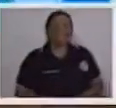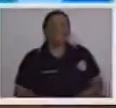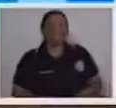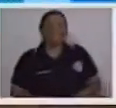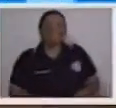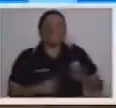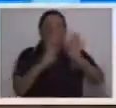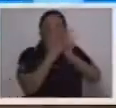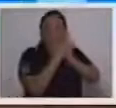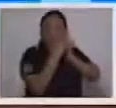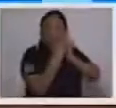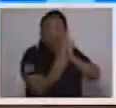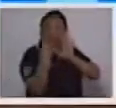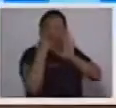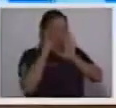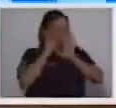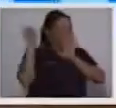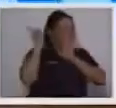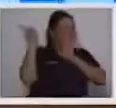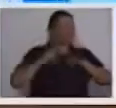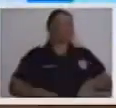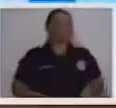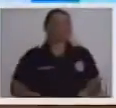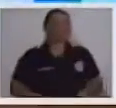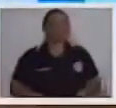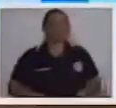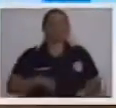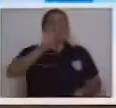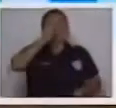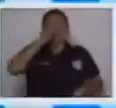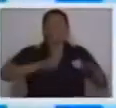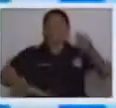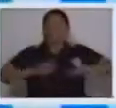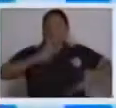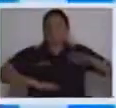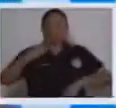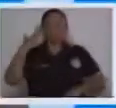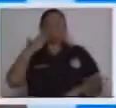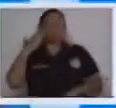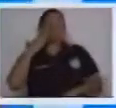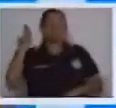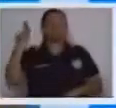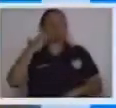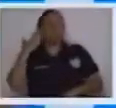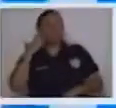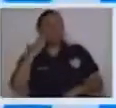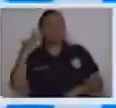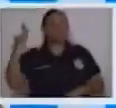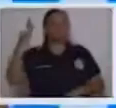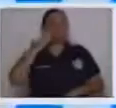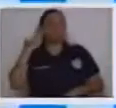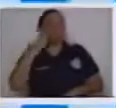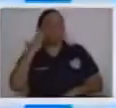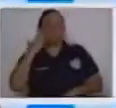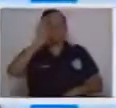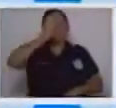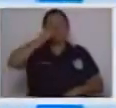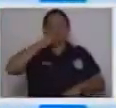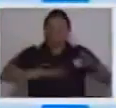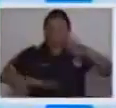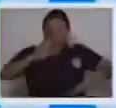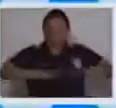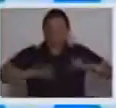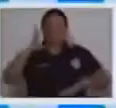Muy bien. Y esto dice así. El patito de mamá, de mamá, de